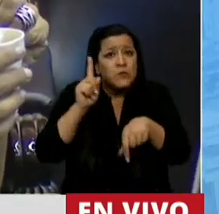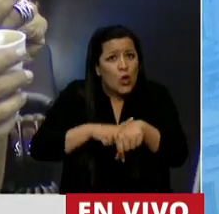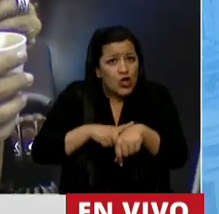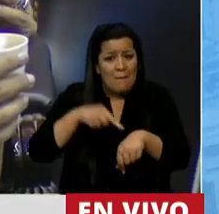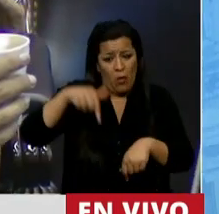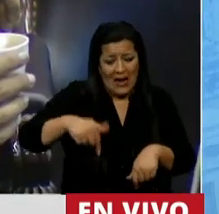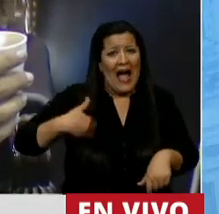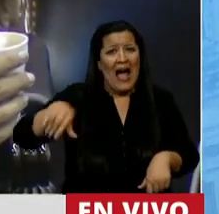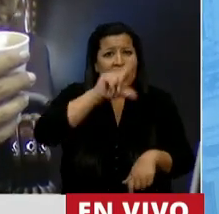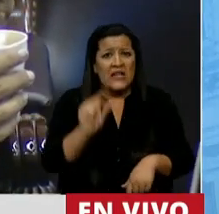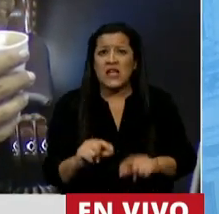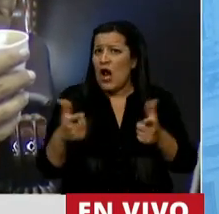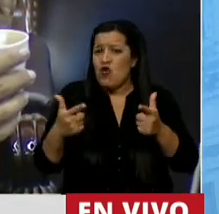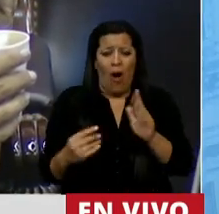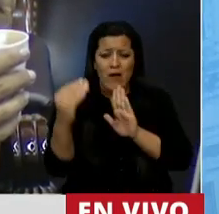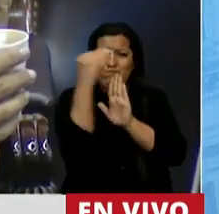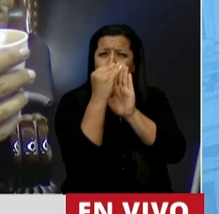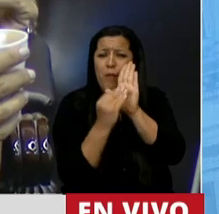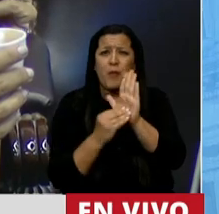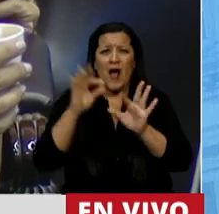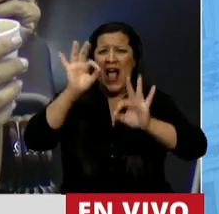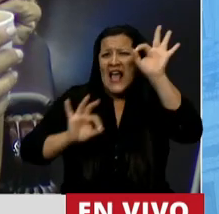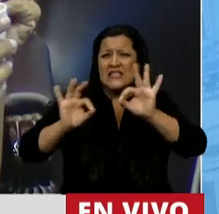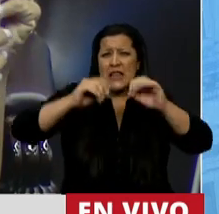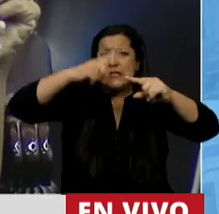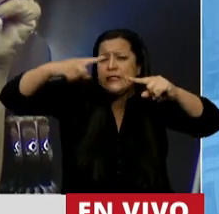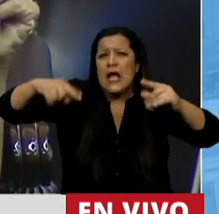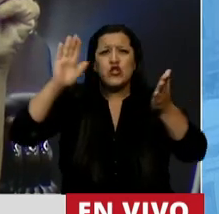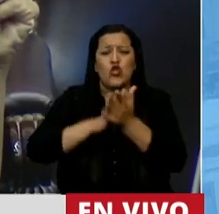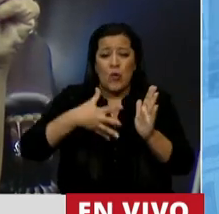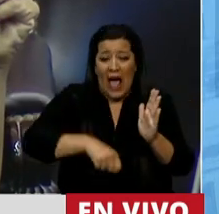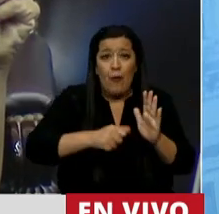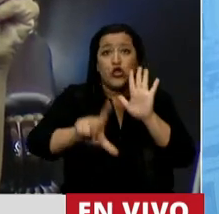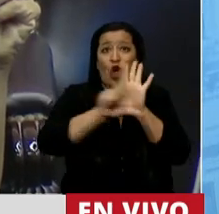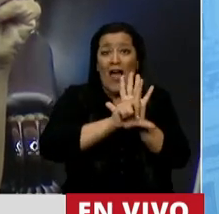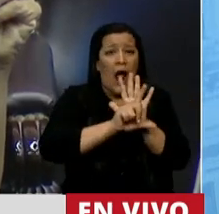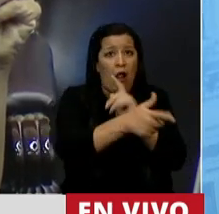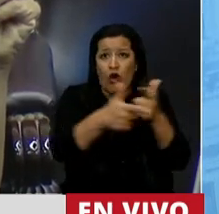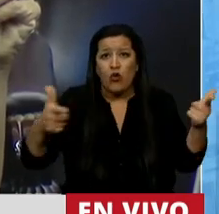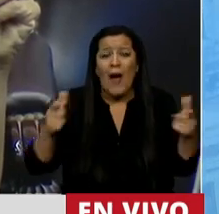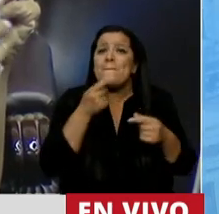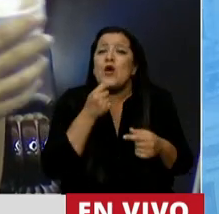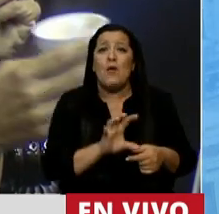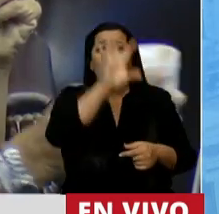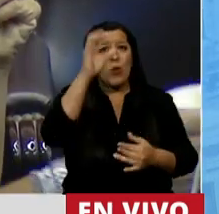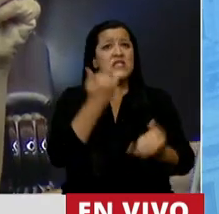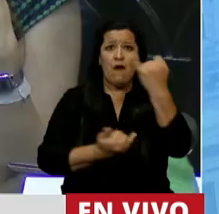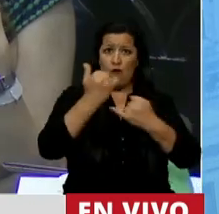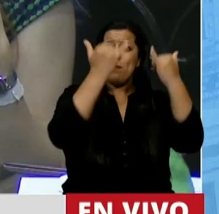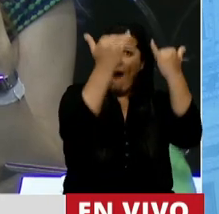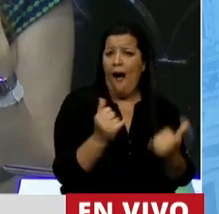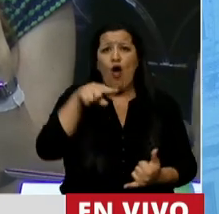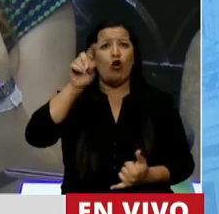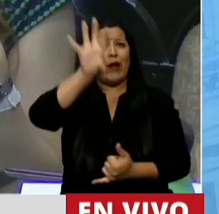tampoco existen registros ni estadísticas sobre los abortos legales, porque hay provincias que informan y hay otras